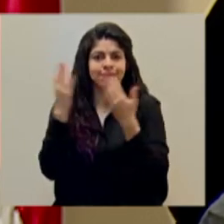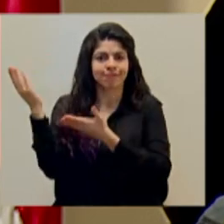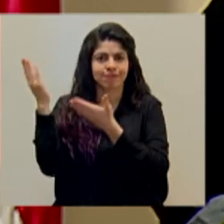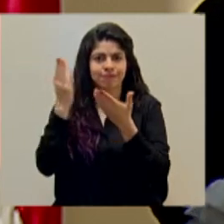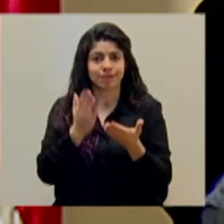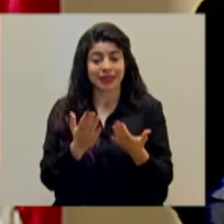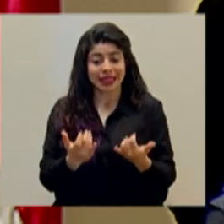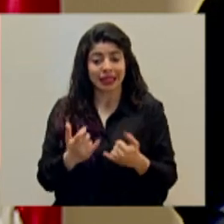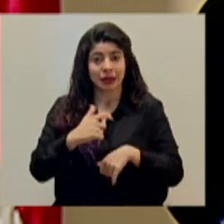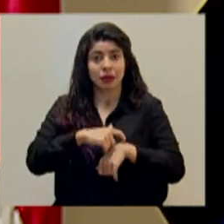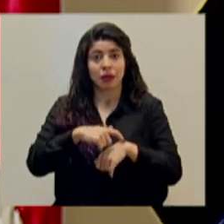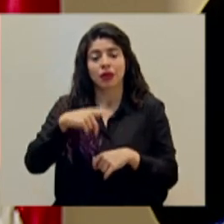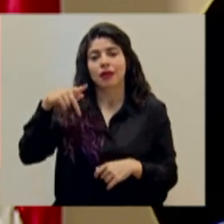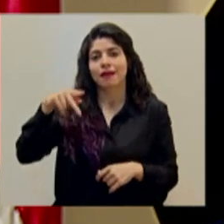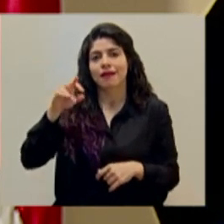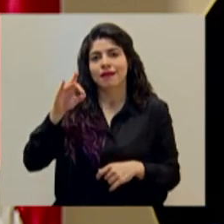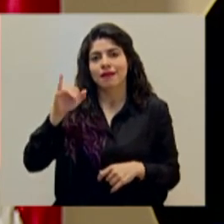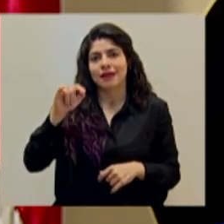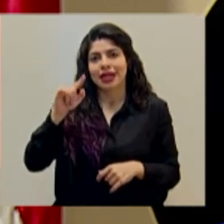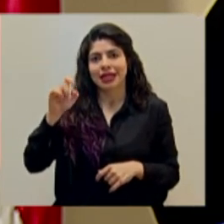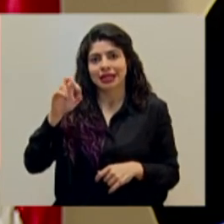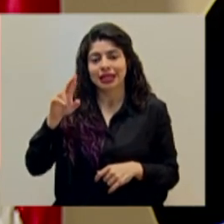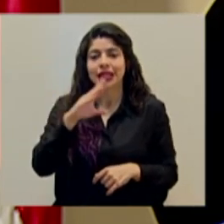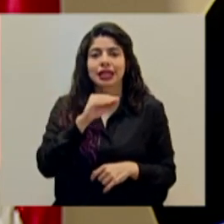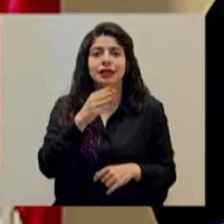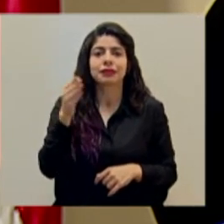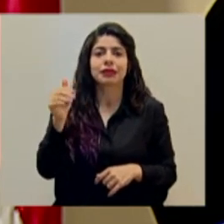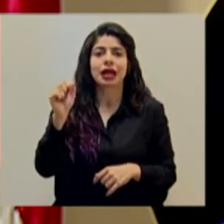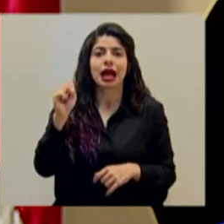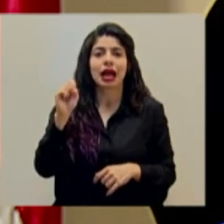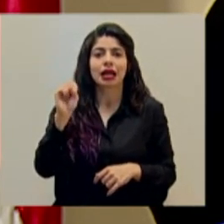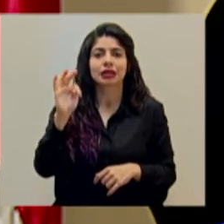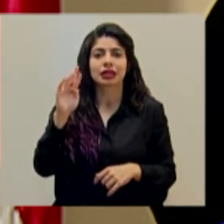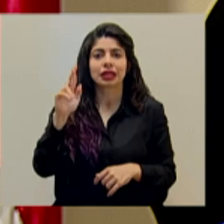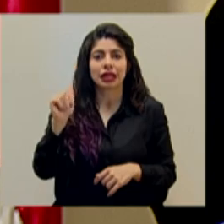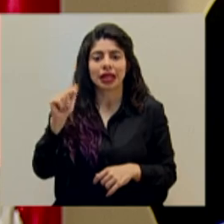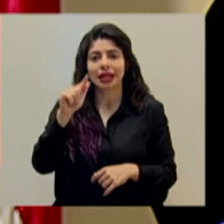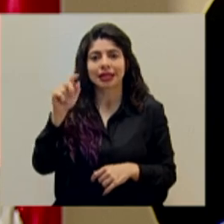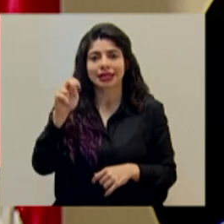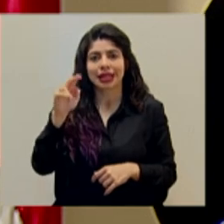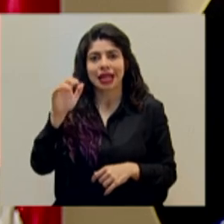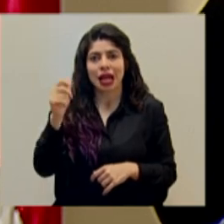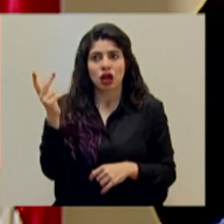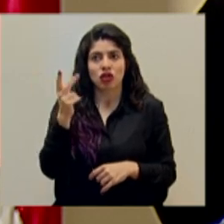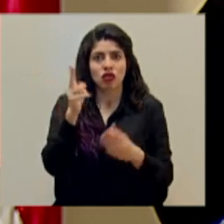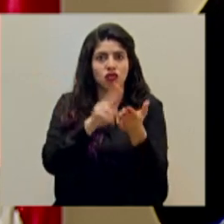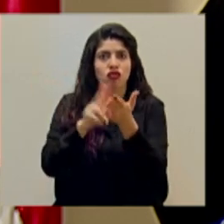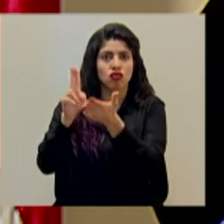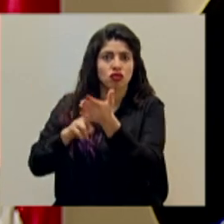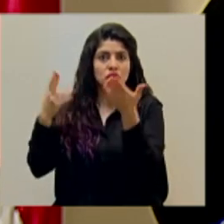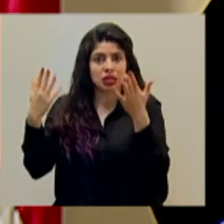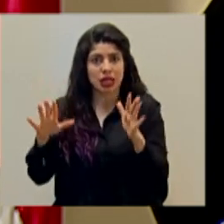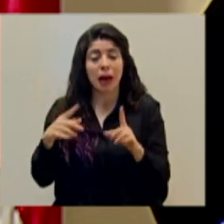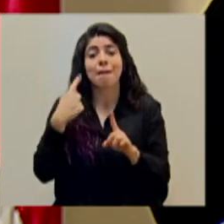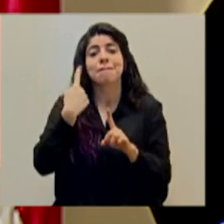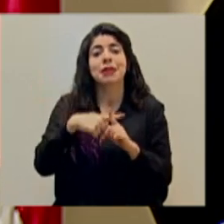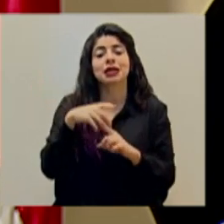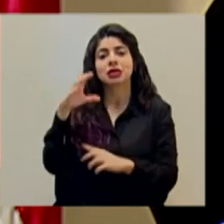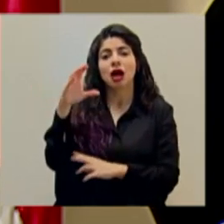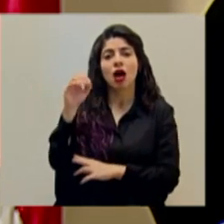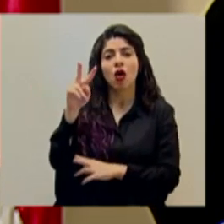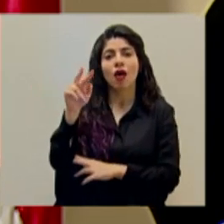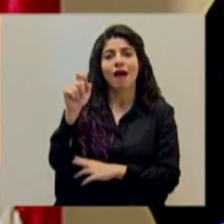Tenemos en este momento a Pfizer y AstraZeneca, verdad, ya en contratos en Costa Rica, más lo que pueda llegar por COVAX, que puede,